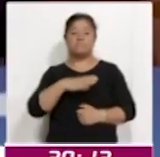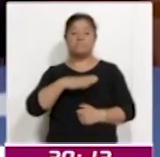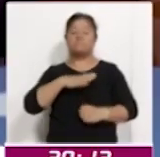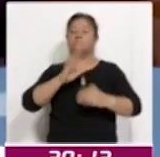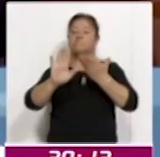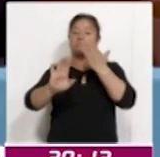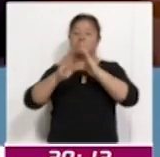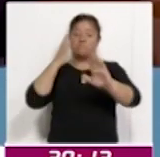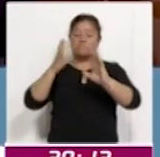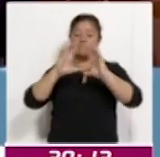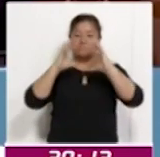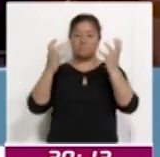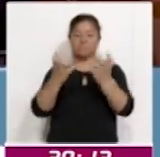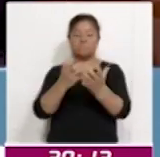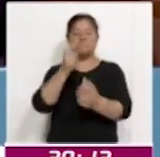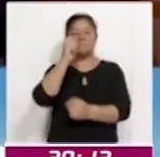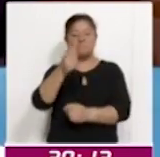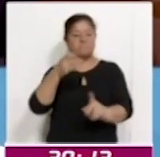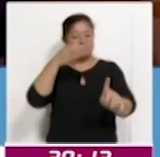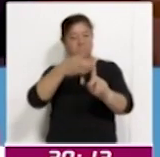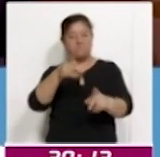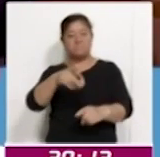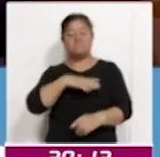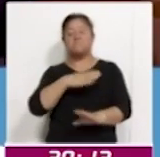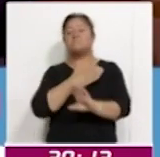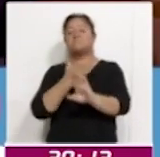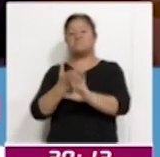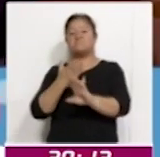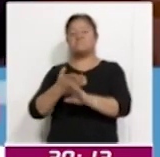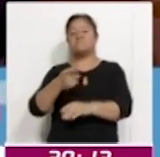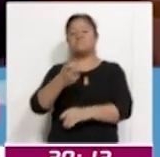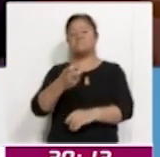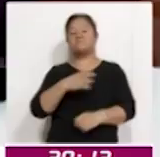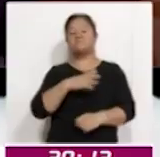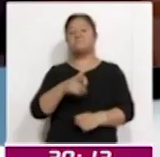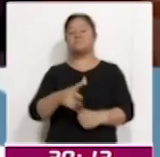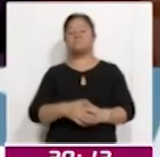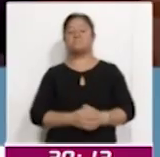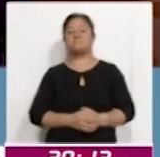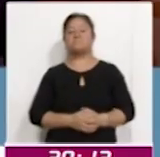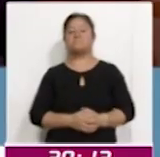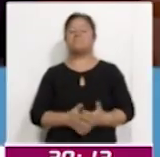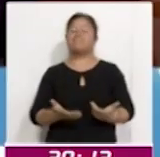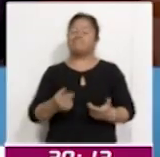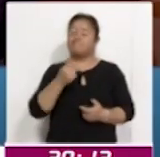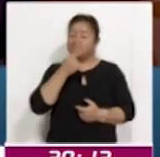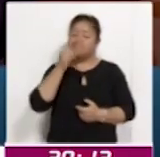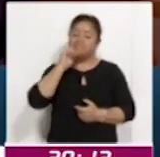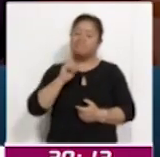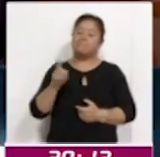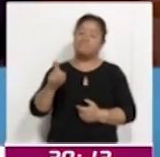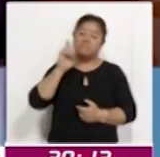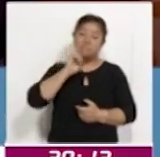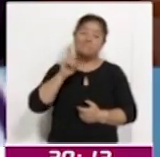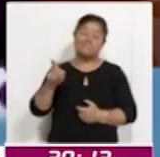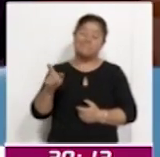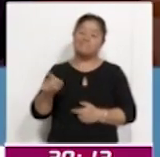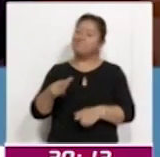mundo y que tiene que ver con estas violencias de las que son sujetas las niñas y las mujeres. Entonces,